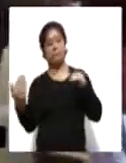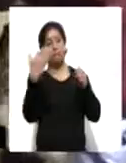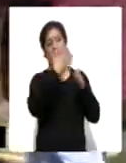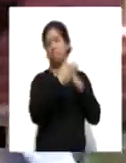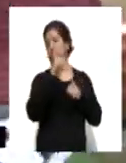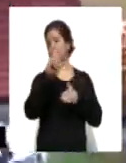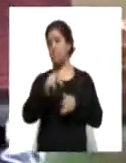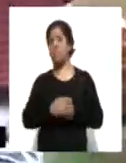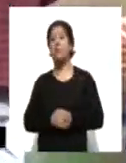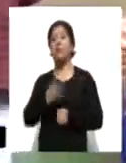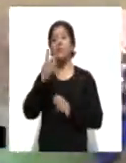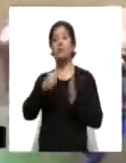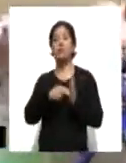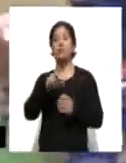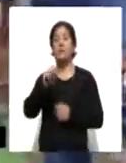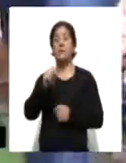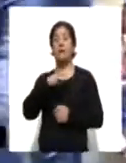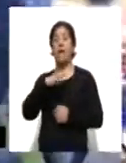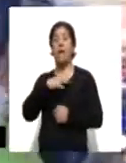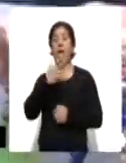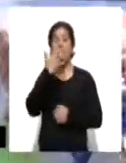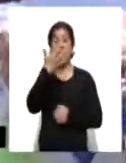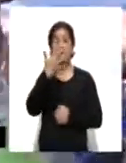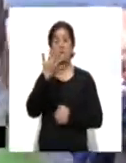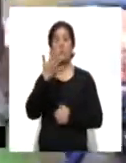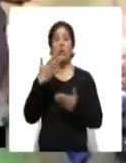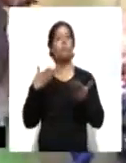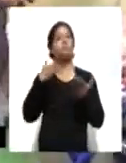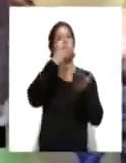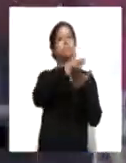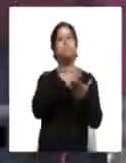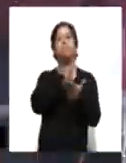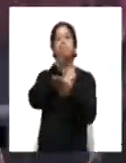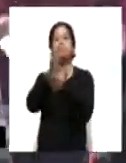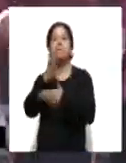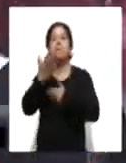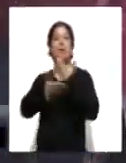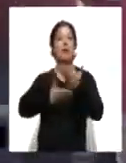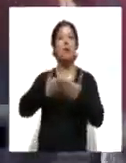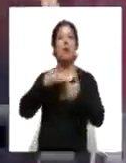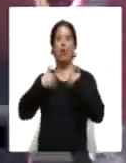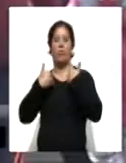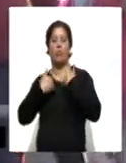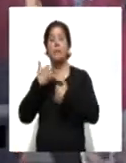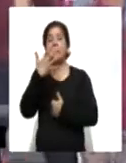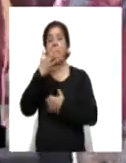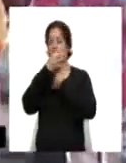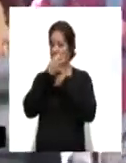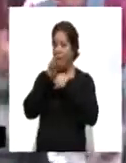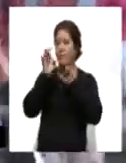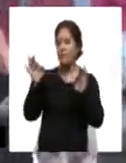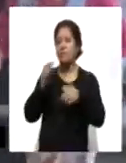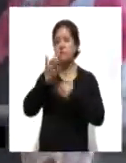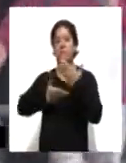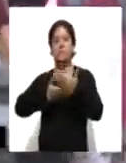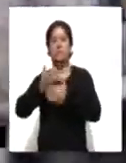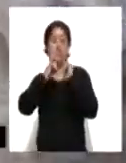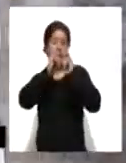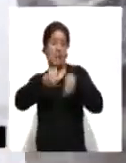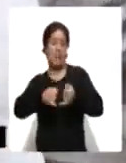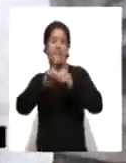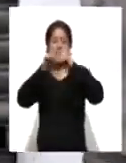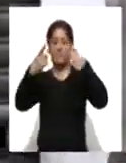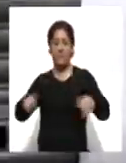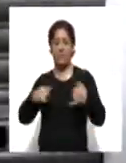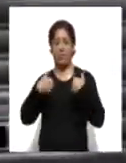se realizaron cinco caravanas transversales de servicios para la juventud, cinco campañas de servicios integrales para el desarrollo de la